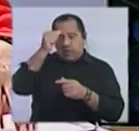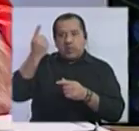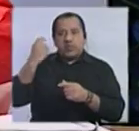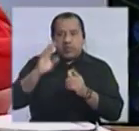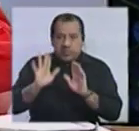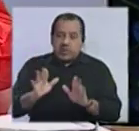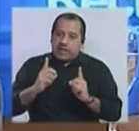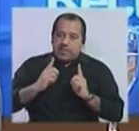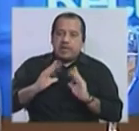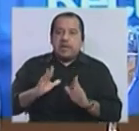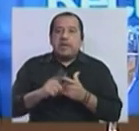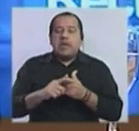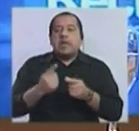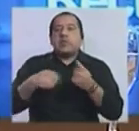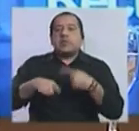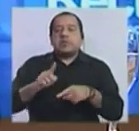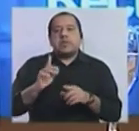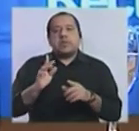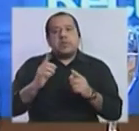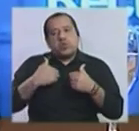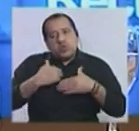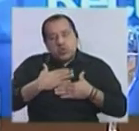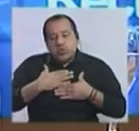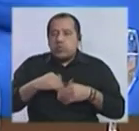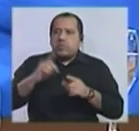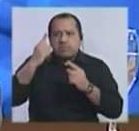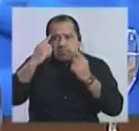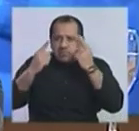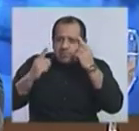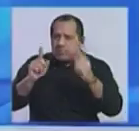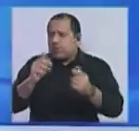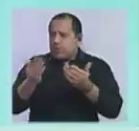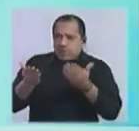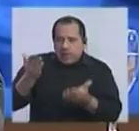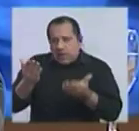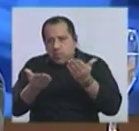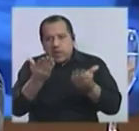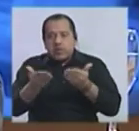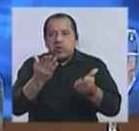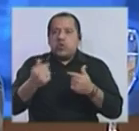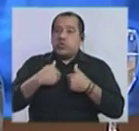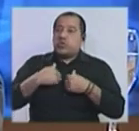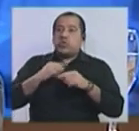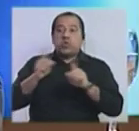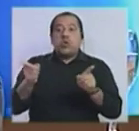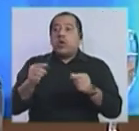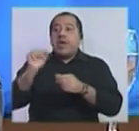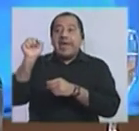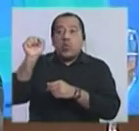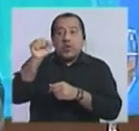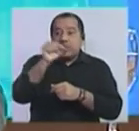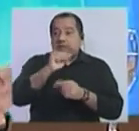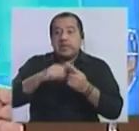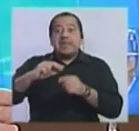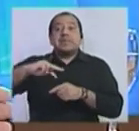anterior, Eso es anterior. Entonces, claro, nosotros veníamos haciendo ejercicio, que es también una cosa que nosotros no publicamos encuestas sobre el ballotage